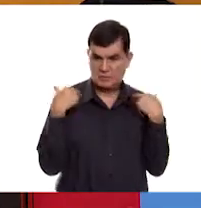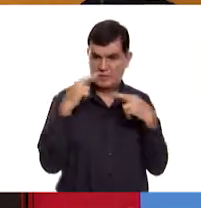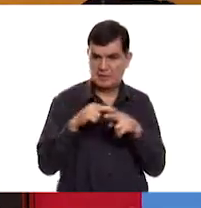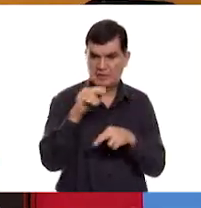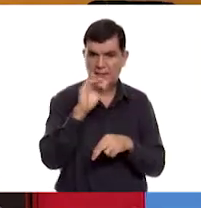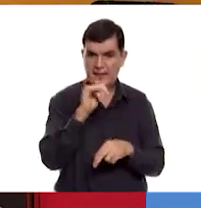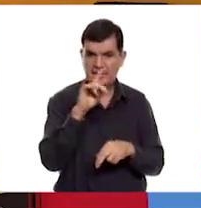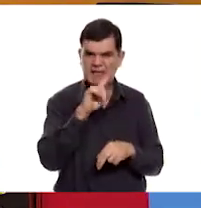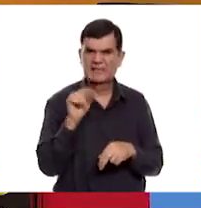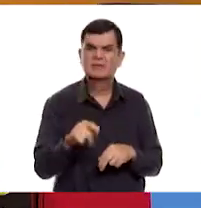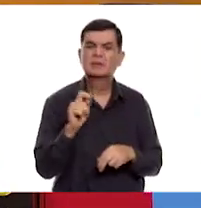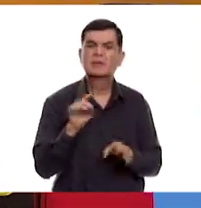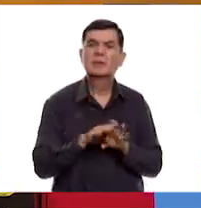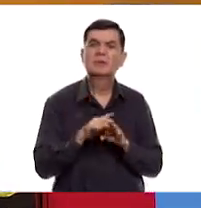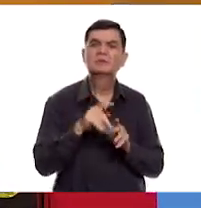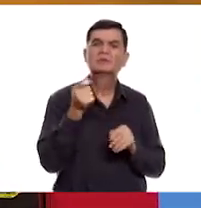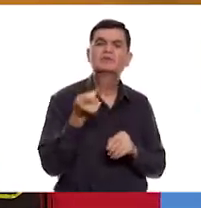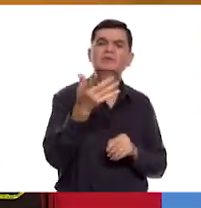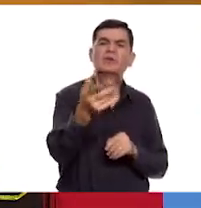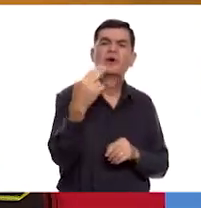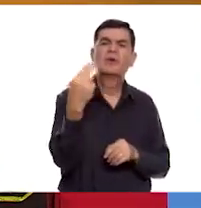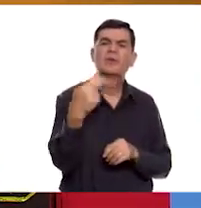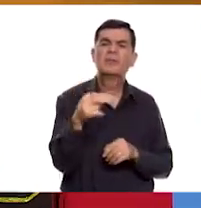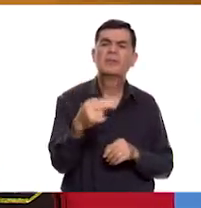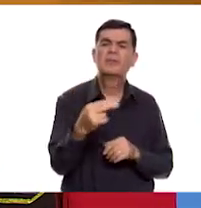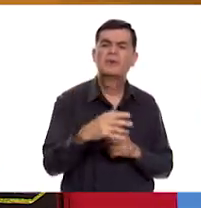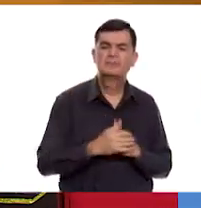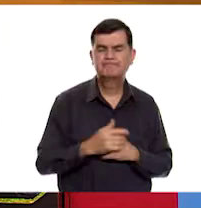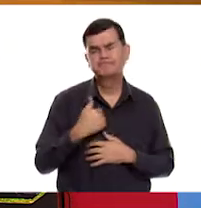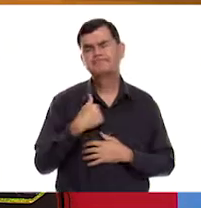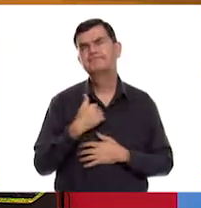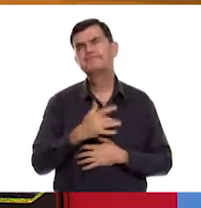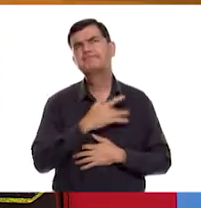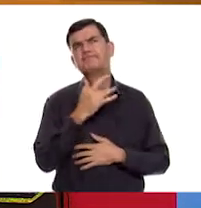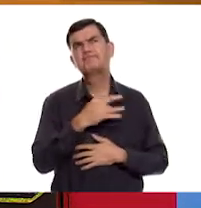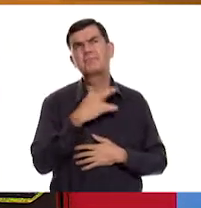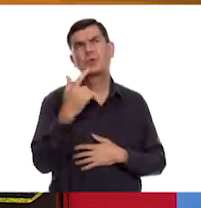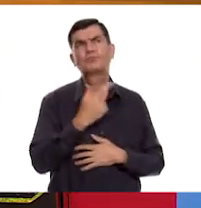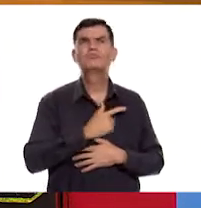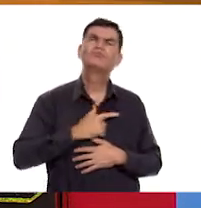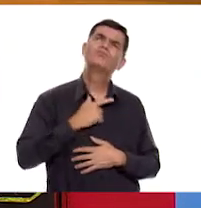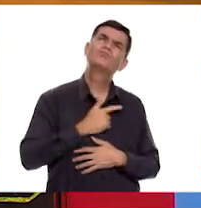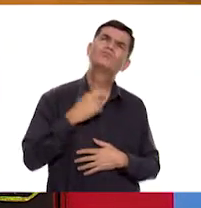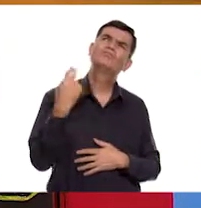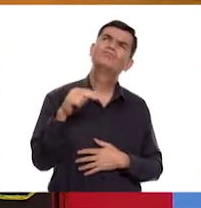Beatriz. ¿Y cómo vas a nombrar a tu obra? A ver. Me gusta que se llame...